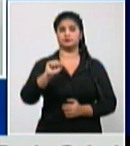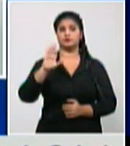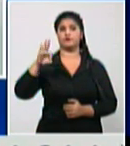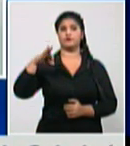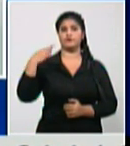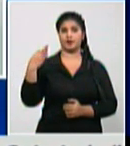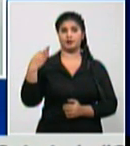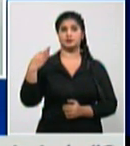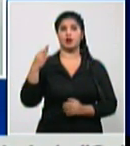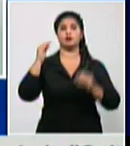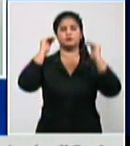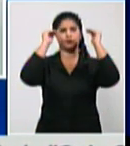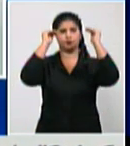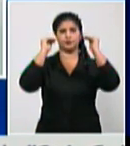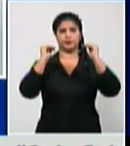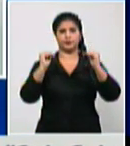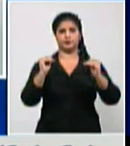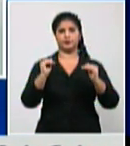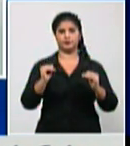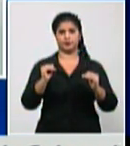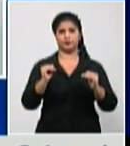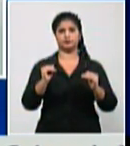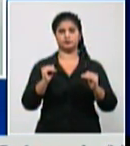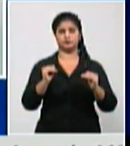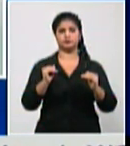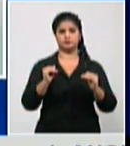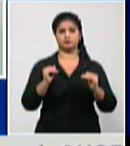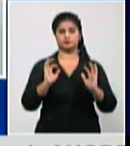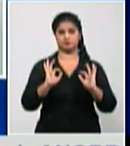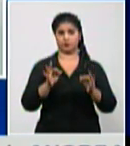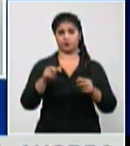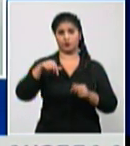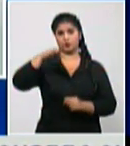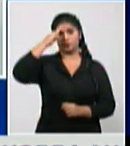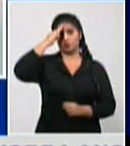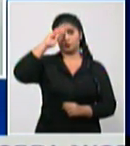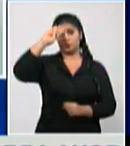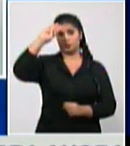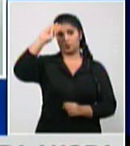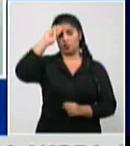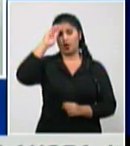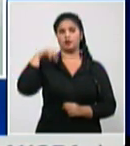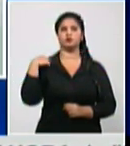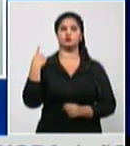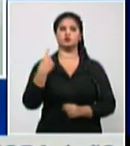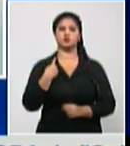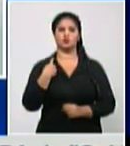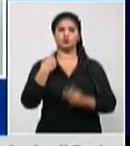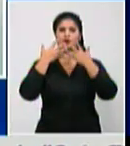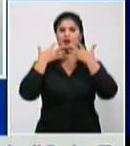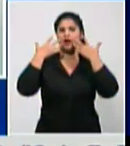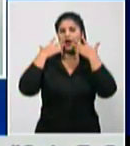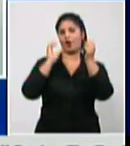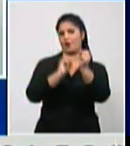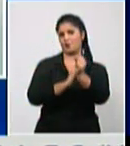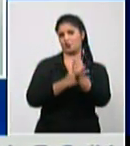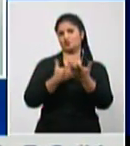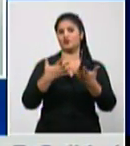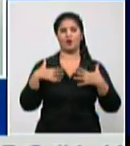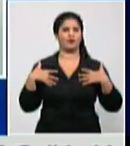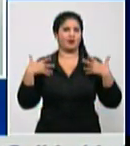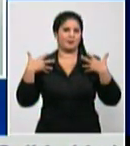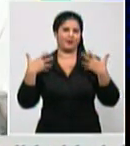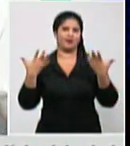elevado 1051 y Cuba que estamos satisfechos con 13 fallecidos por